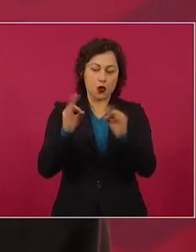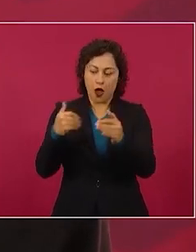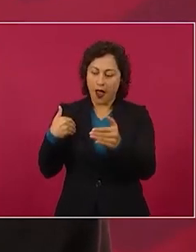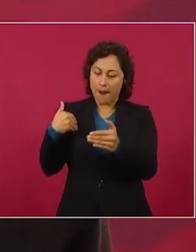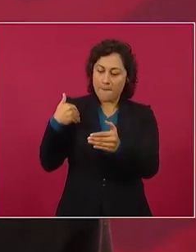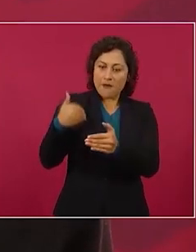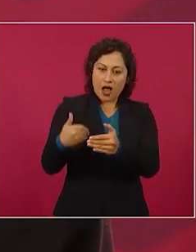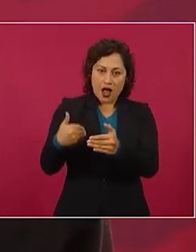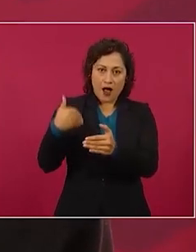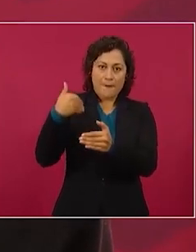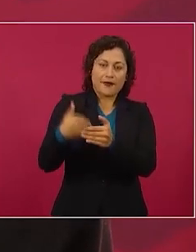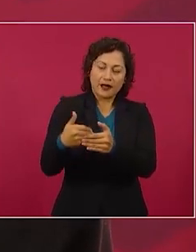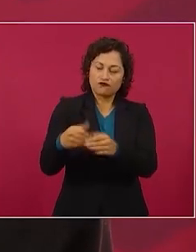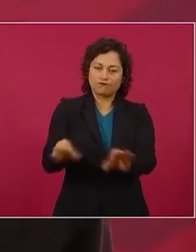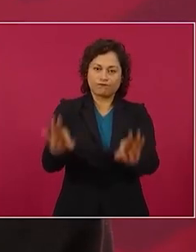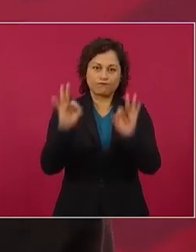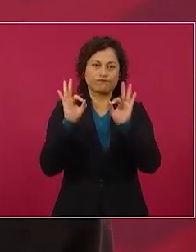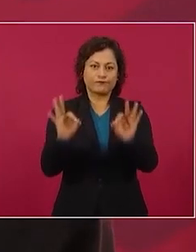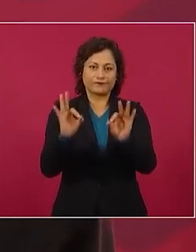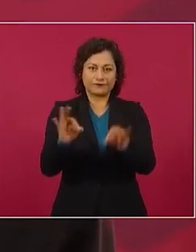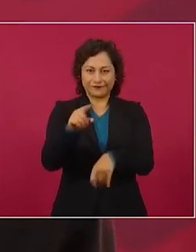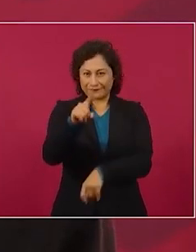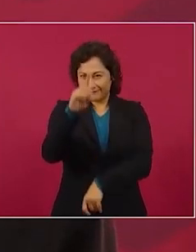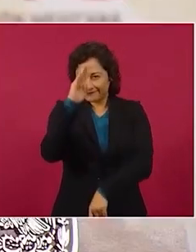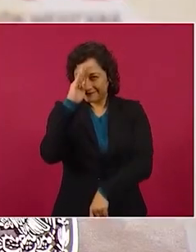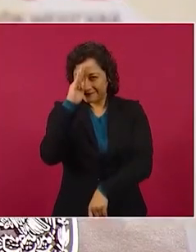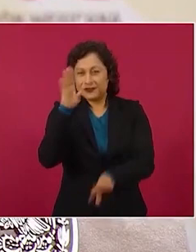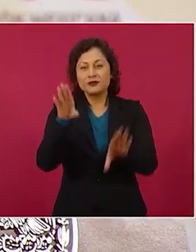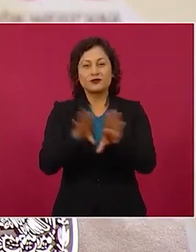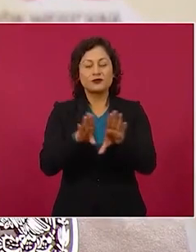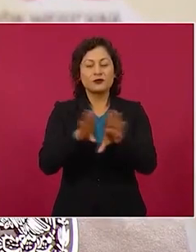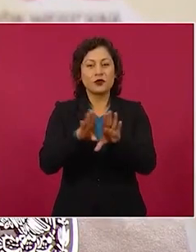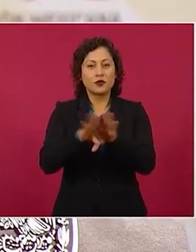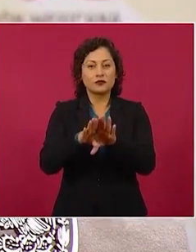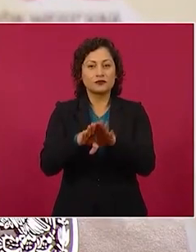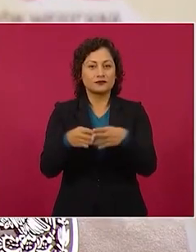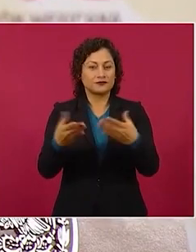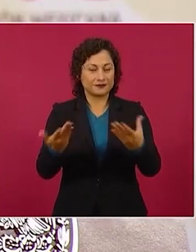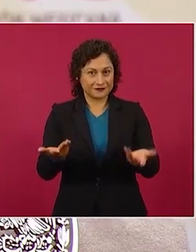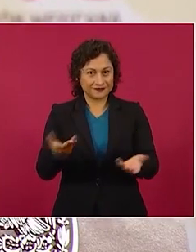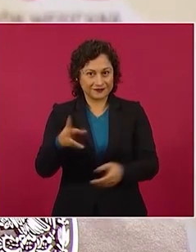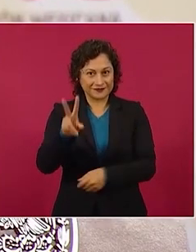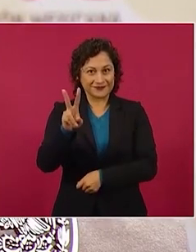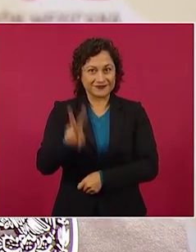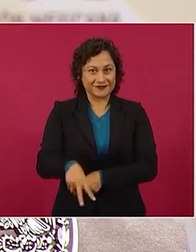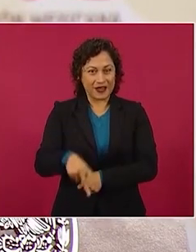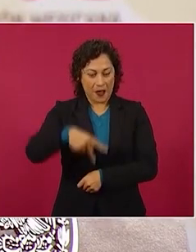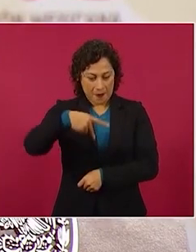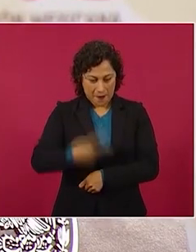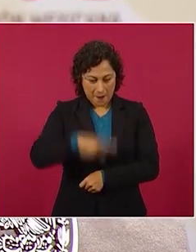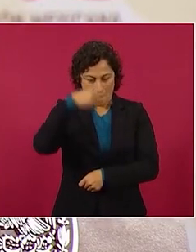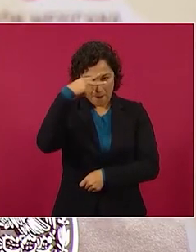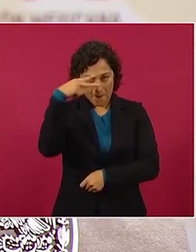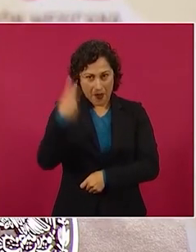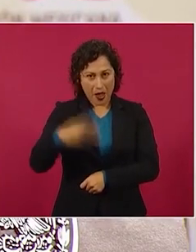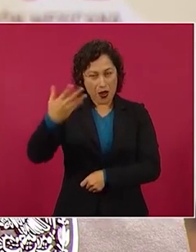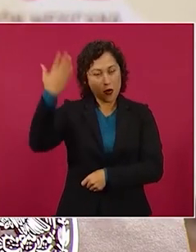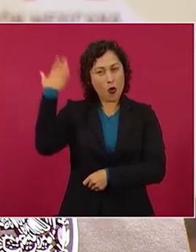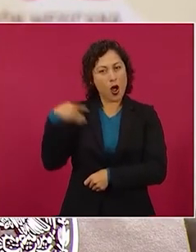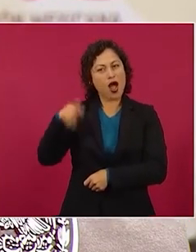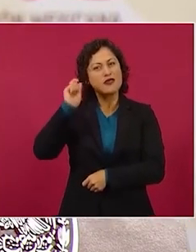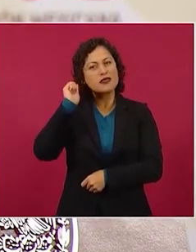México no compra. Siempre los